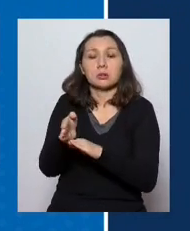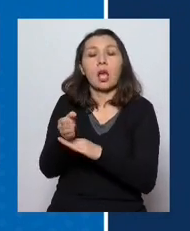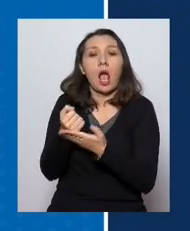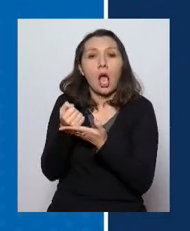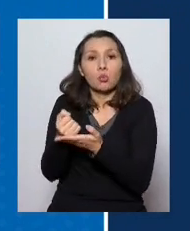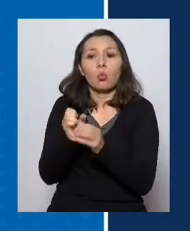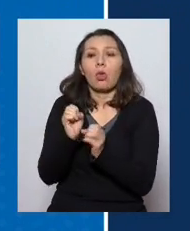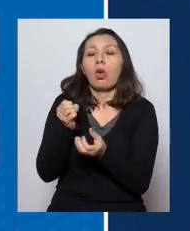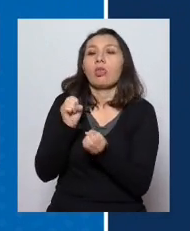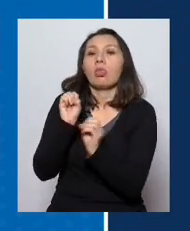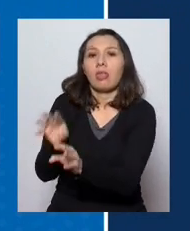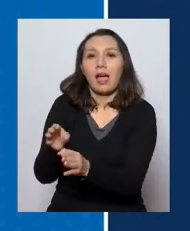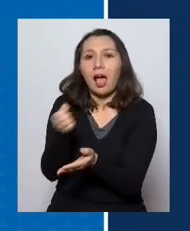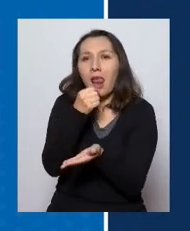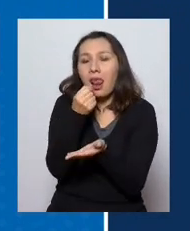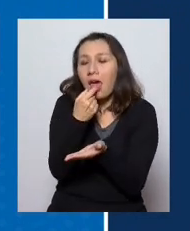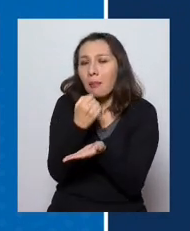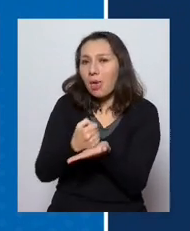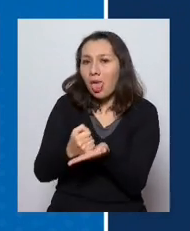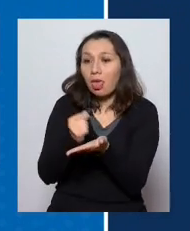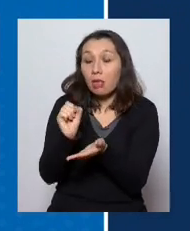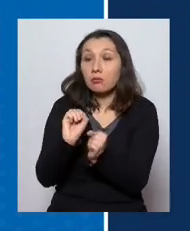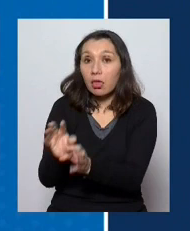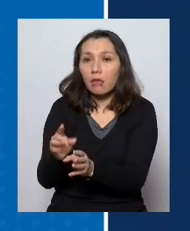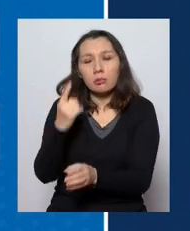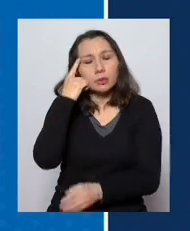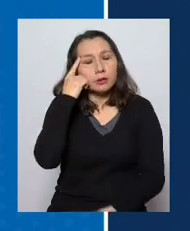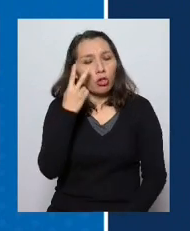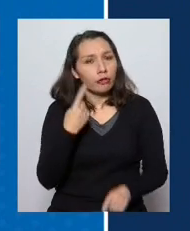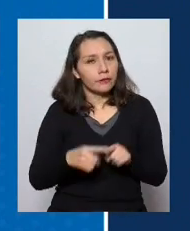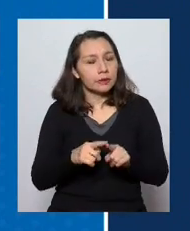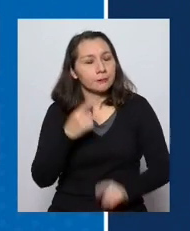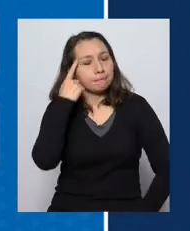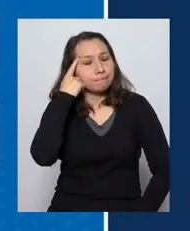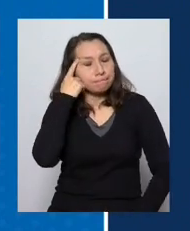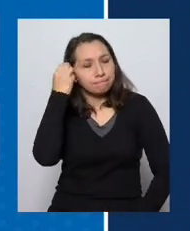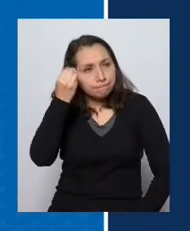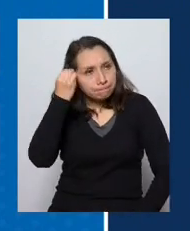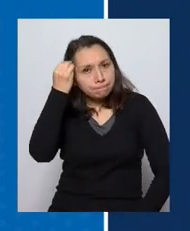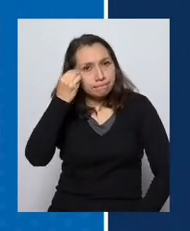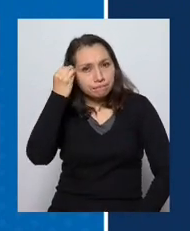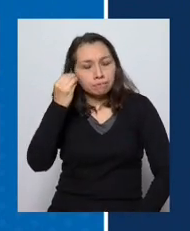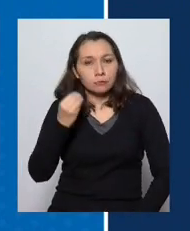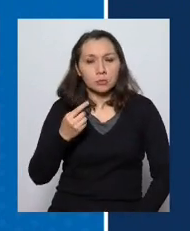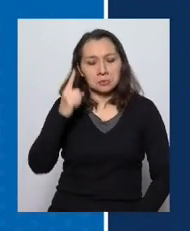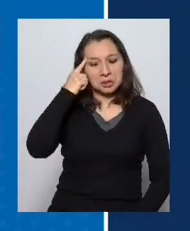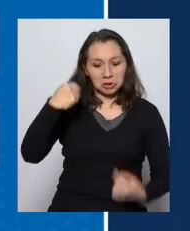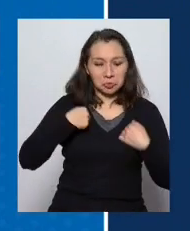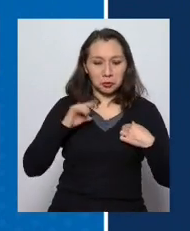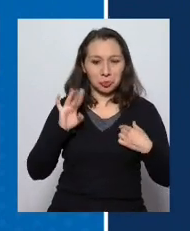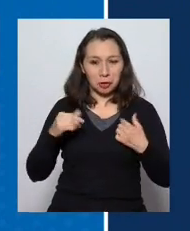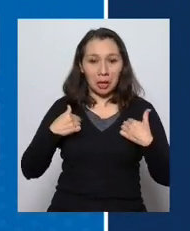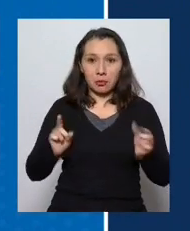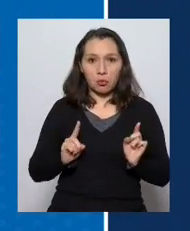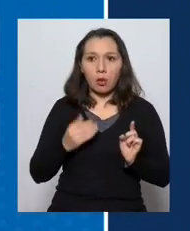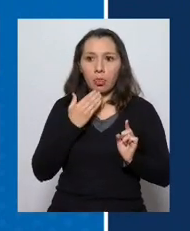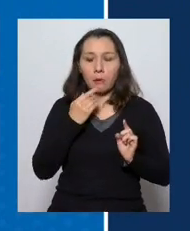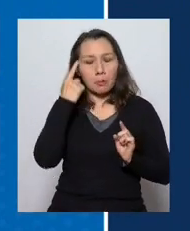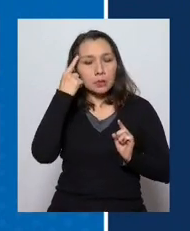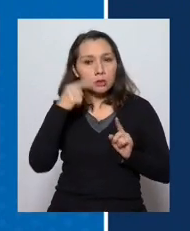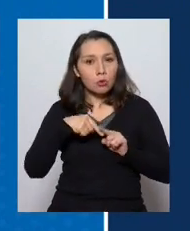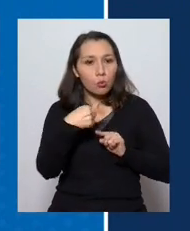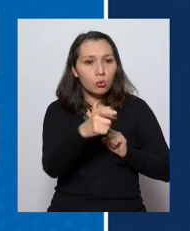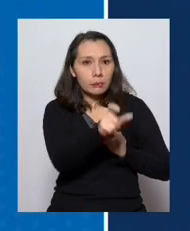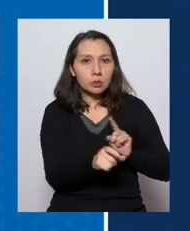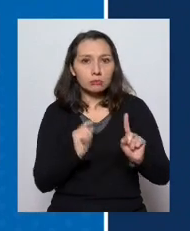medicamentos, uno tiene que pensarlo dos veces. Tiene que pensar dos veces, no solamente en pensar en uno, sino que pensar en el prójimo.